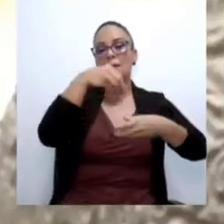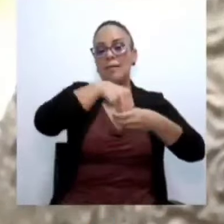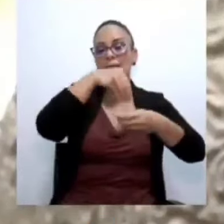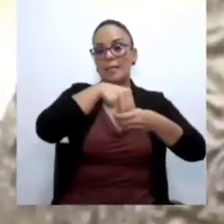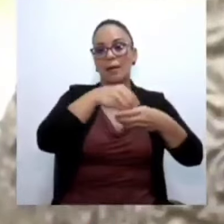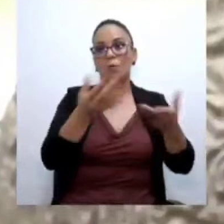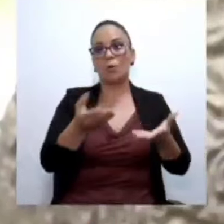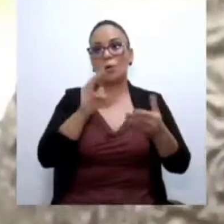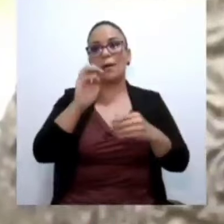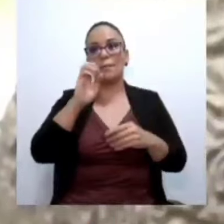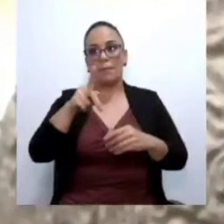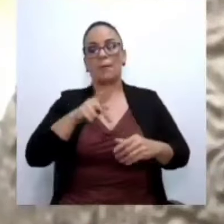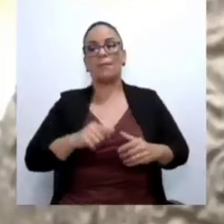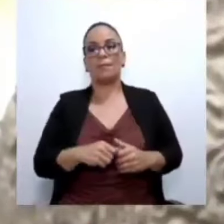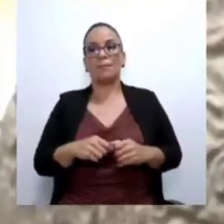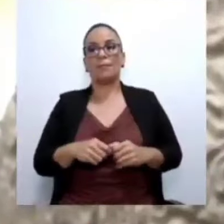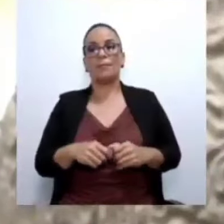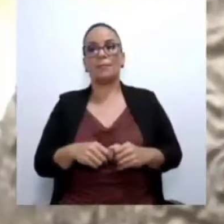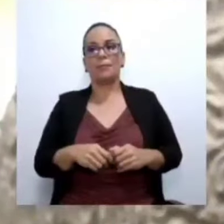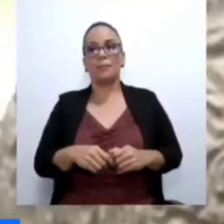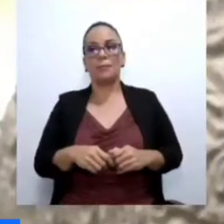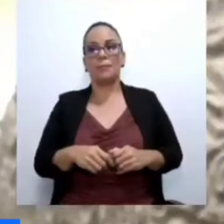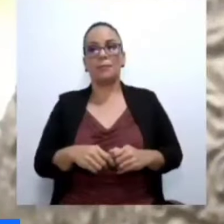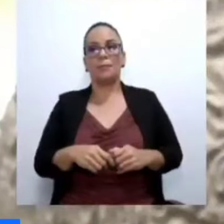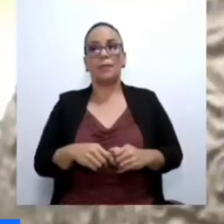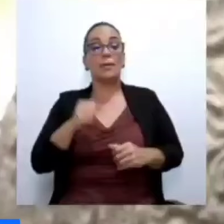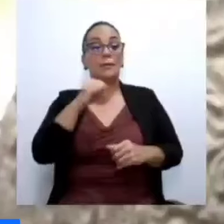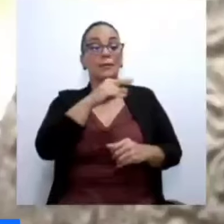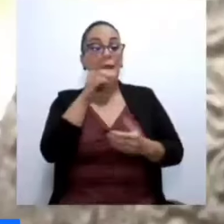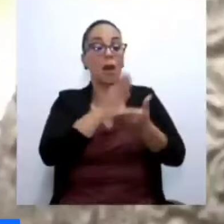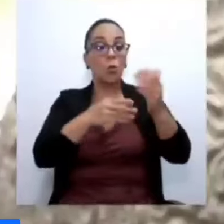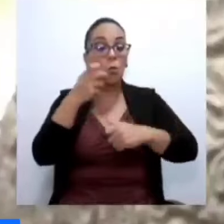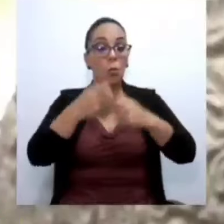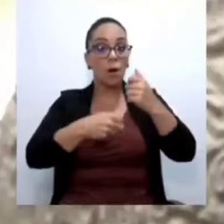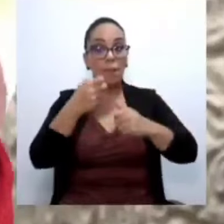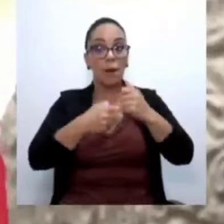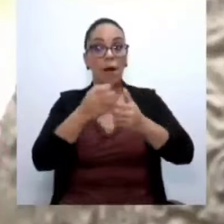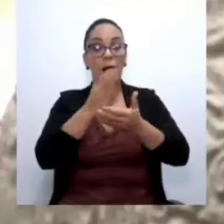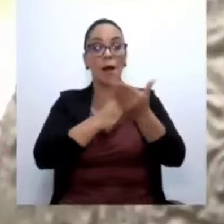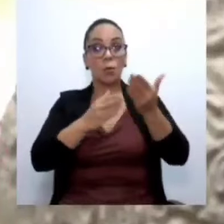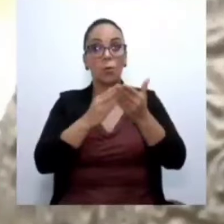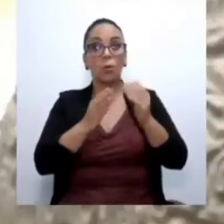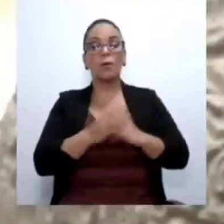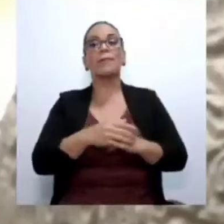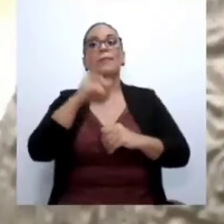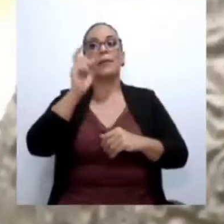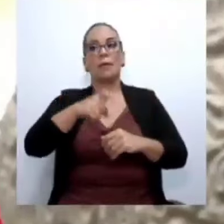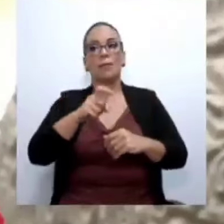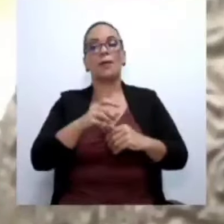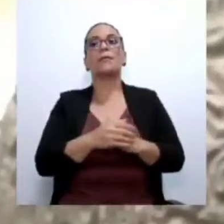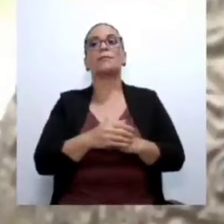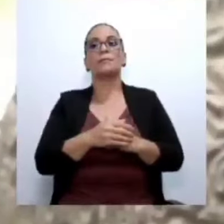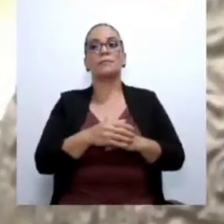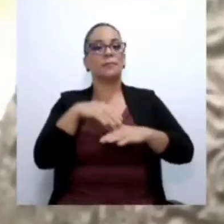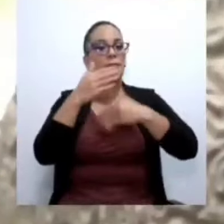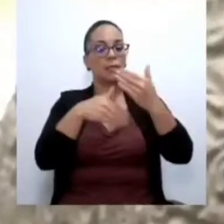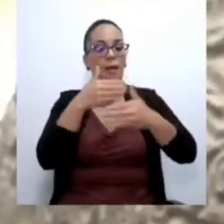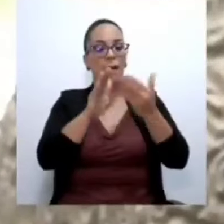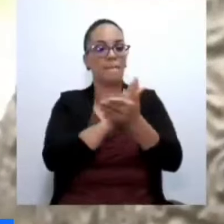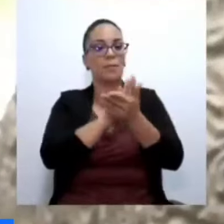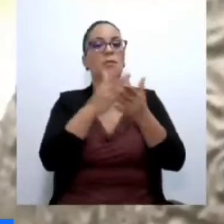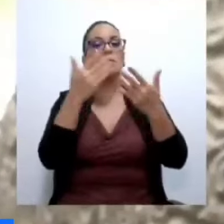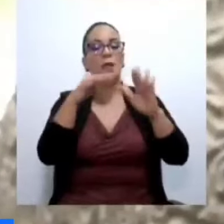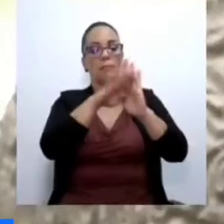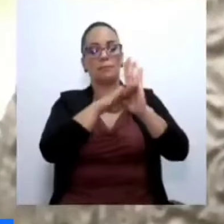en el MEP. Si tienen un problema o una proyección de un problema, deben recurrir al trámite que está establecido